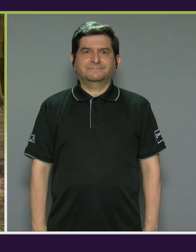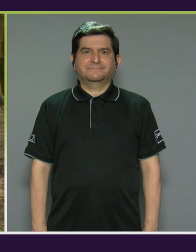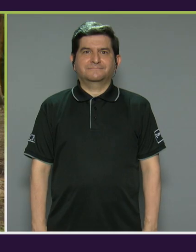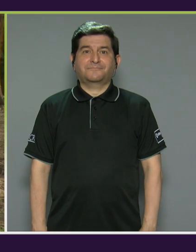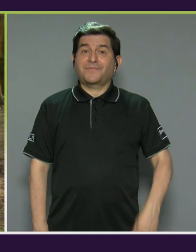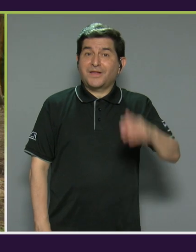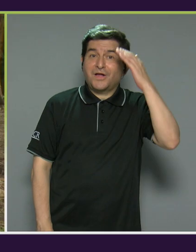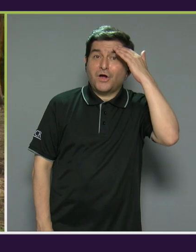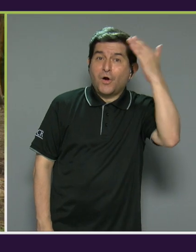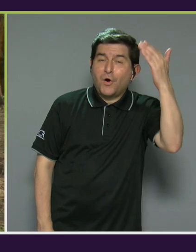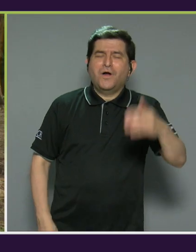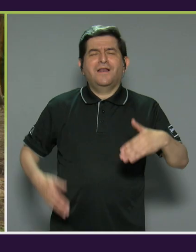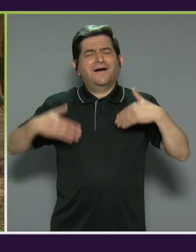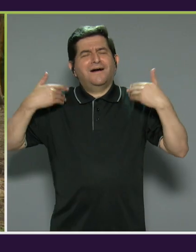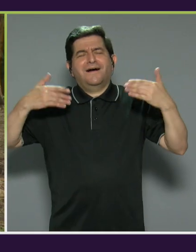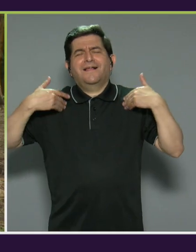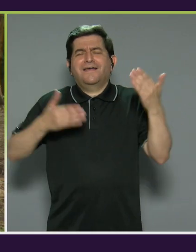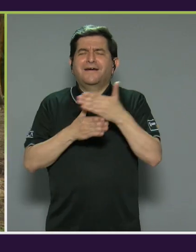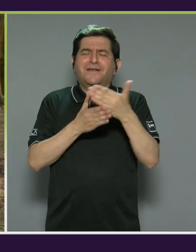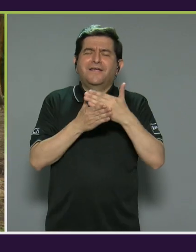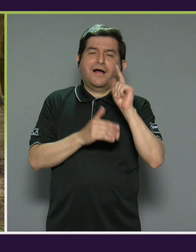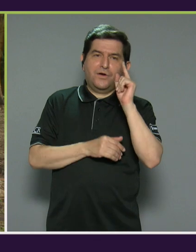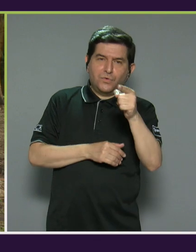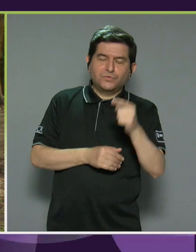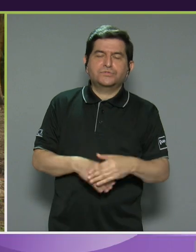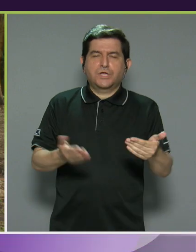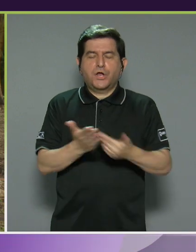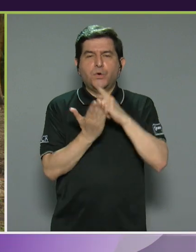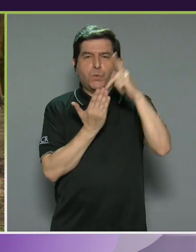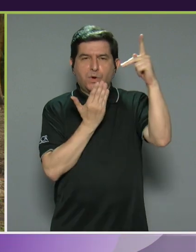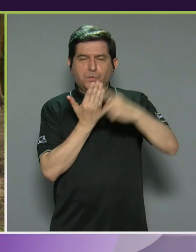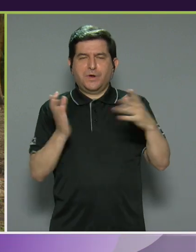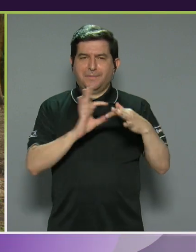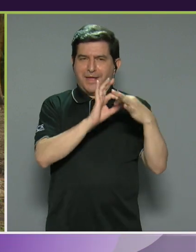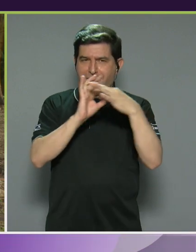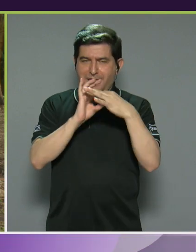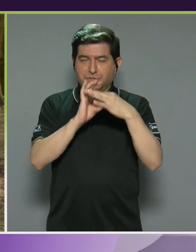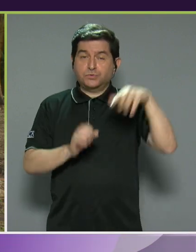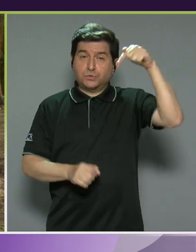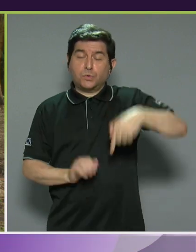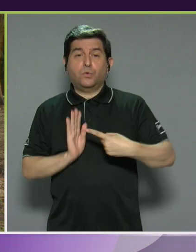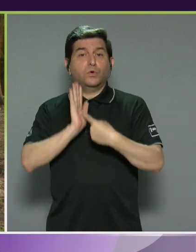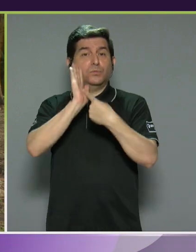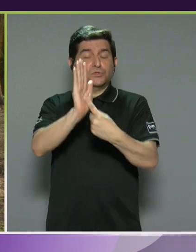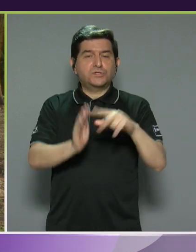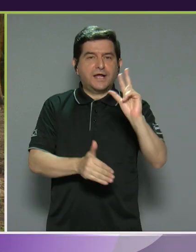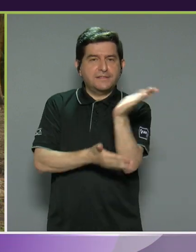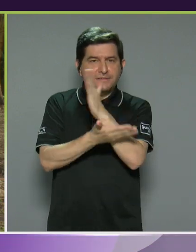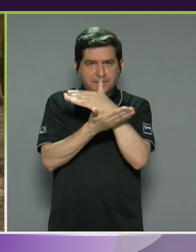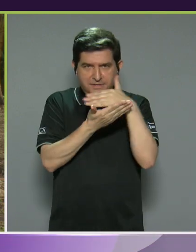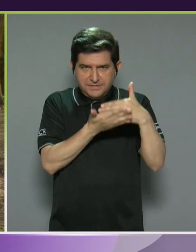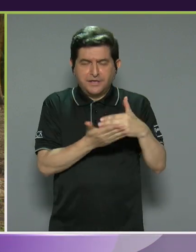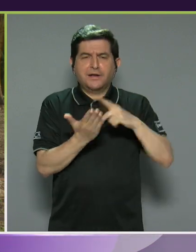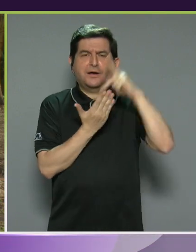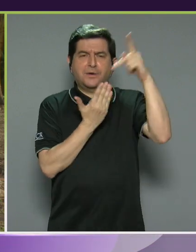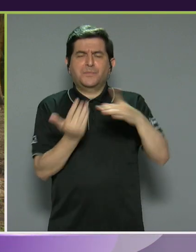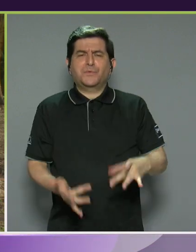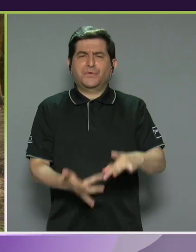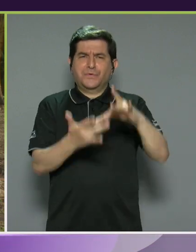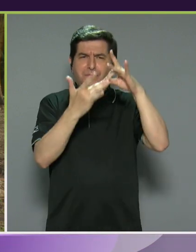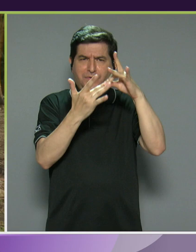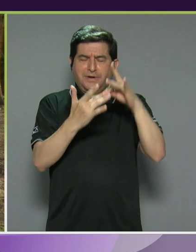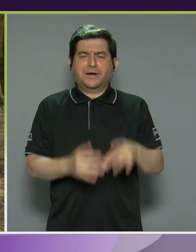Hola, qué alegría poder compartir con ustedes una nueva edición de Nexos. Hoy le presentaremos la tercera entrega de programas